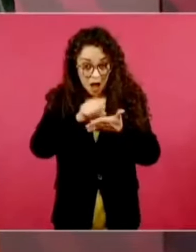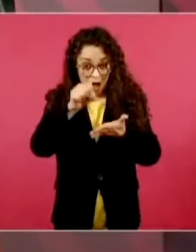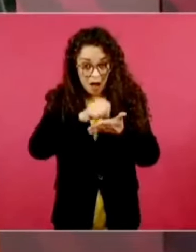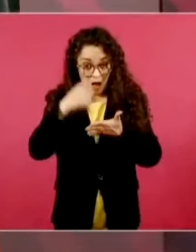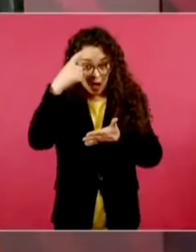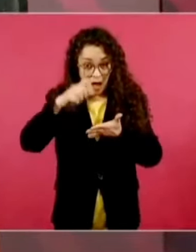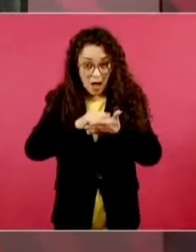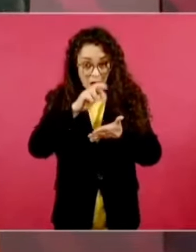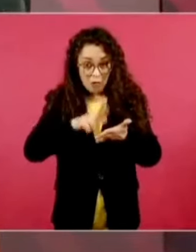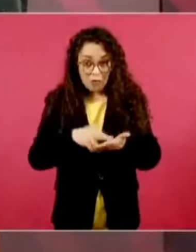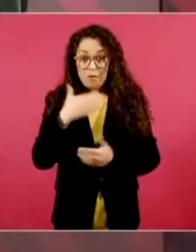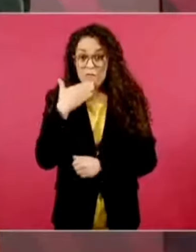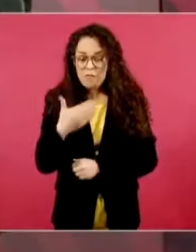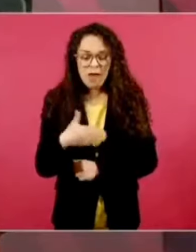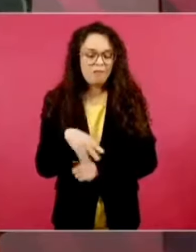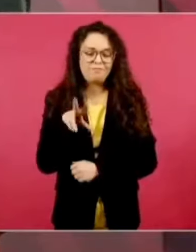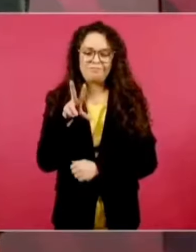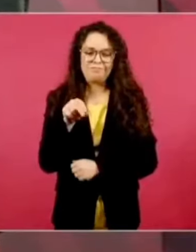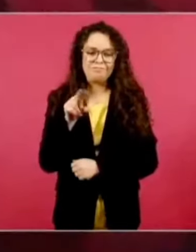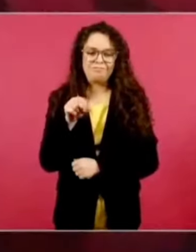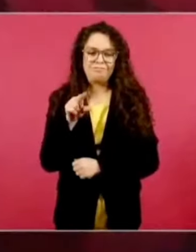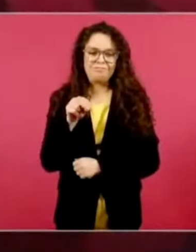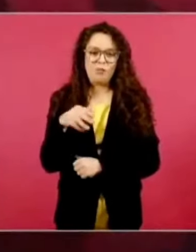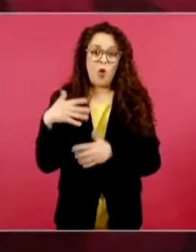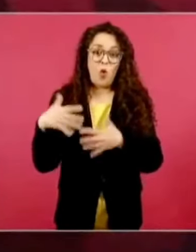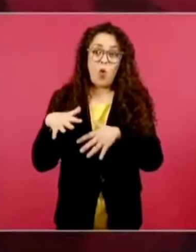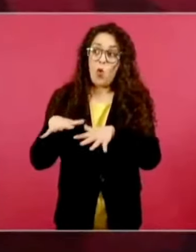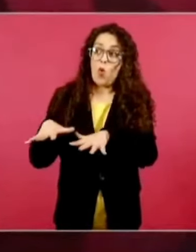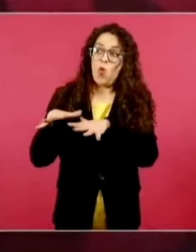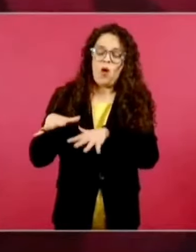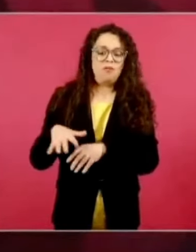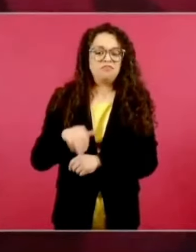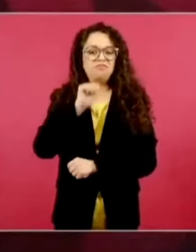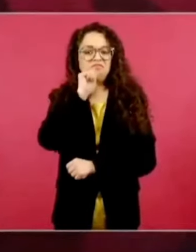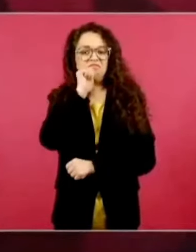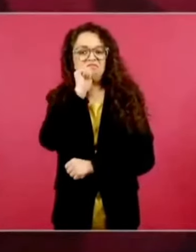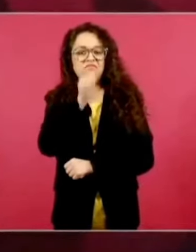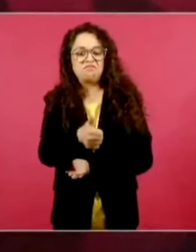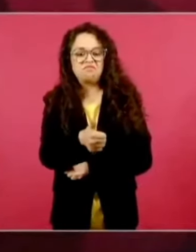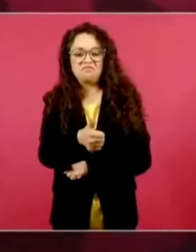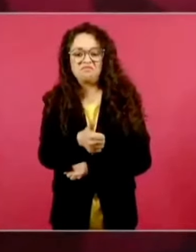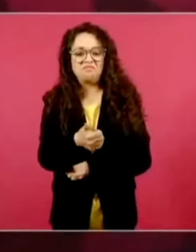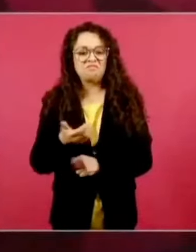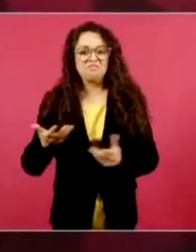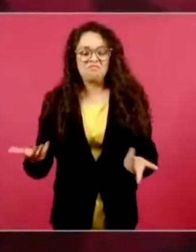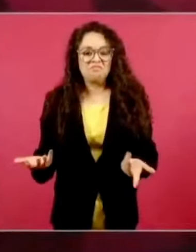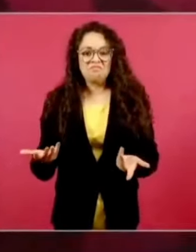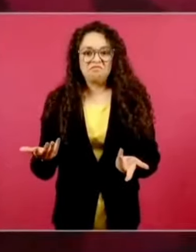Ni mucho menos grandes escritores. No llegan ni a buenos.